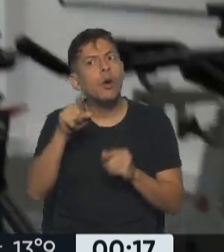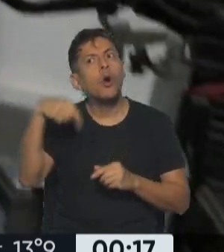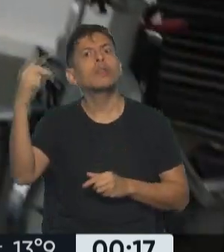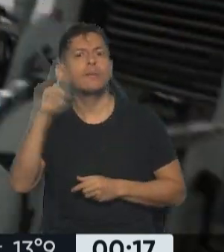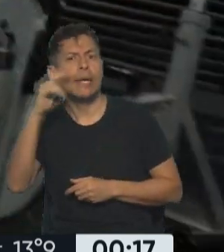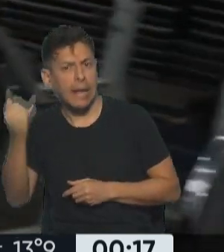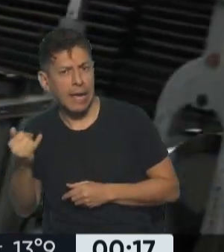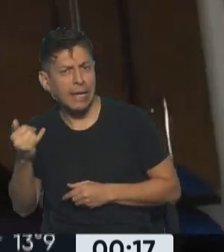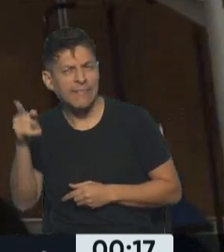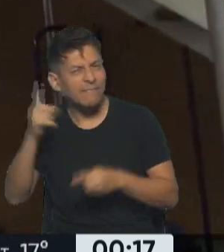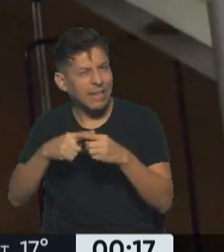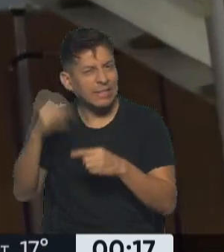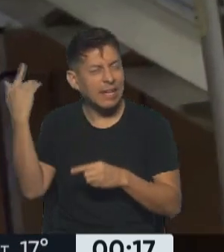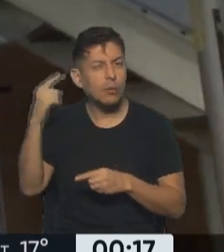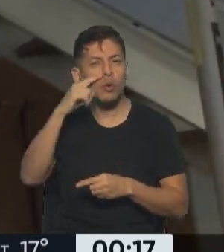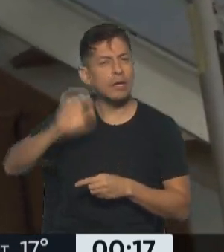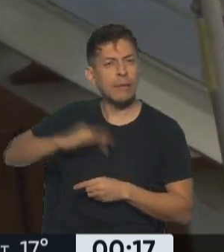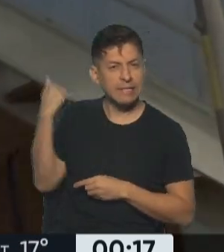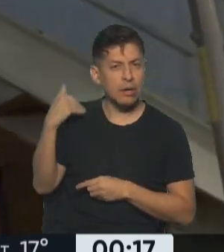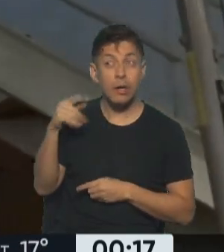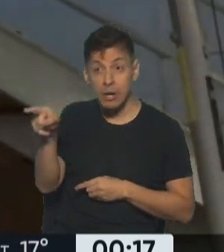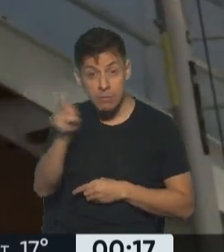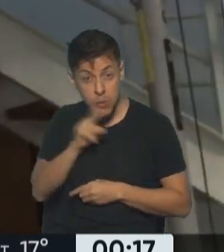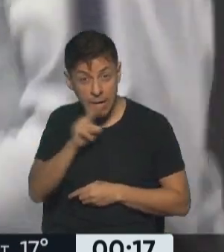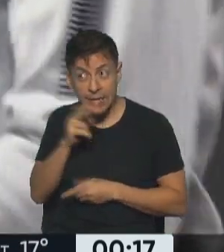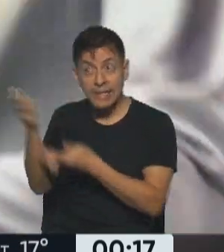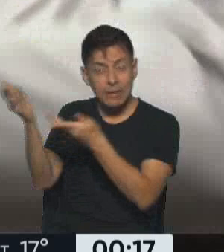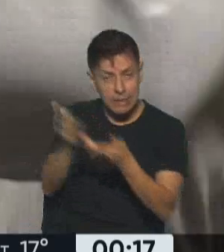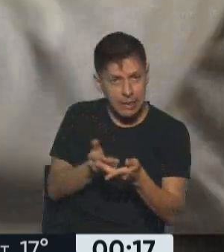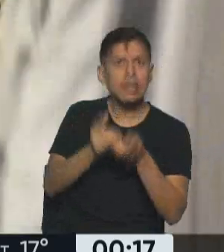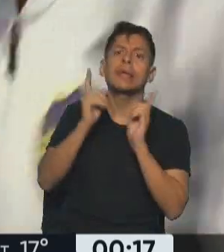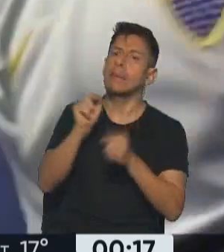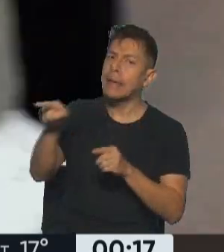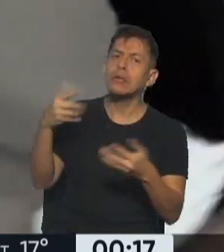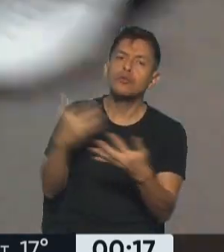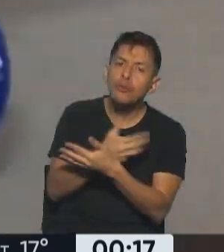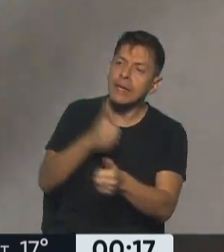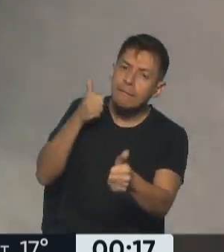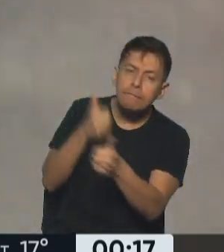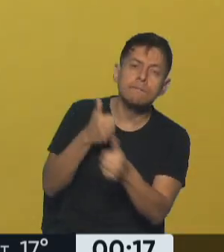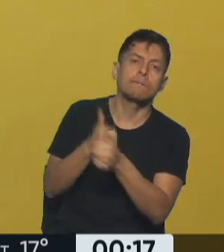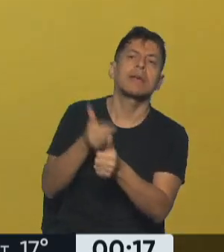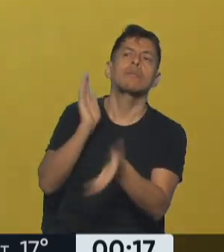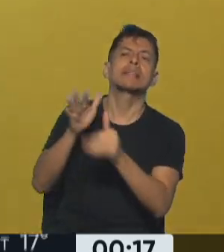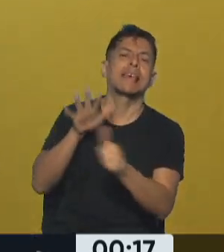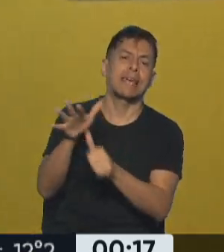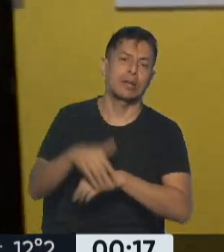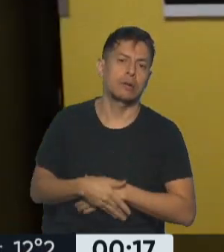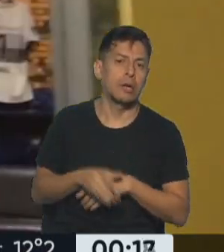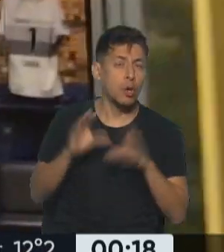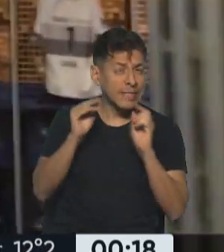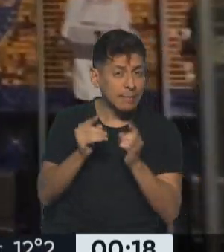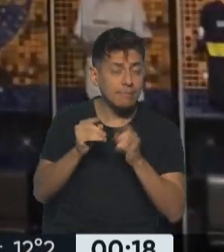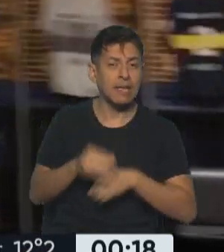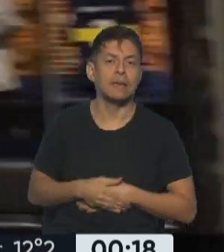se da todo en junio del año pasado, y que también aparentemente había sido víctima de violencia de género esa misma noche. Ha